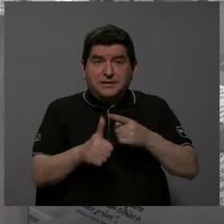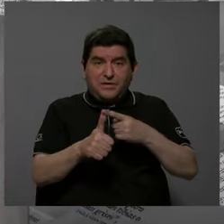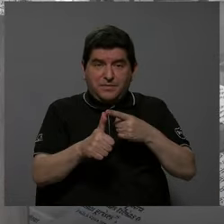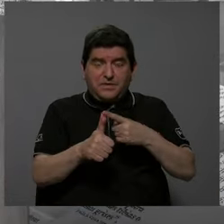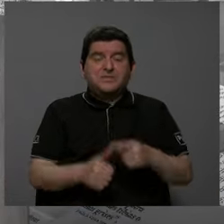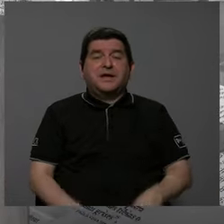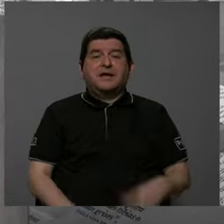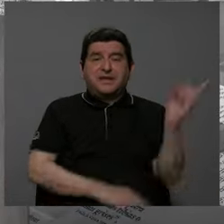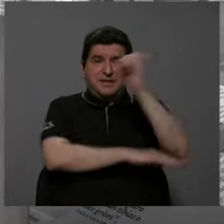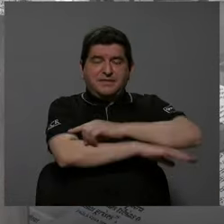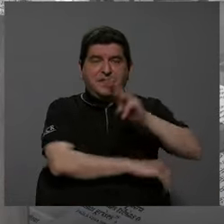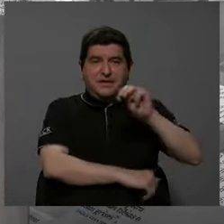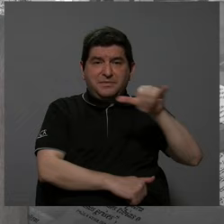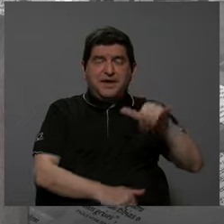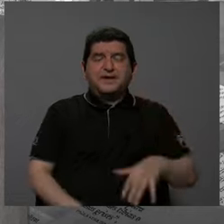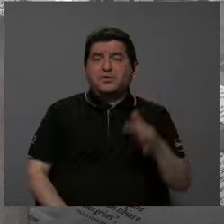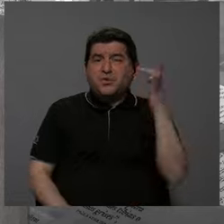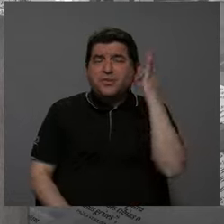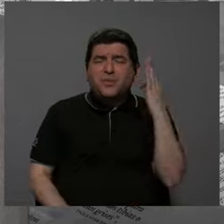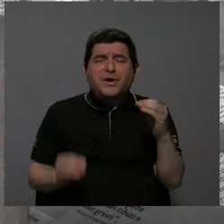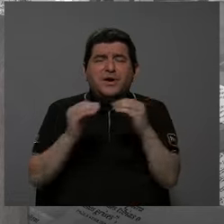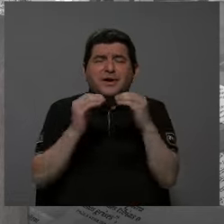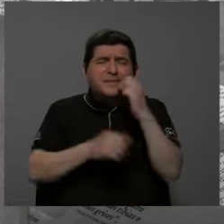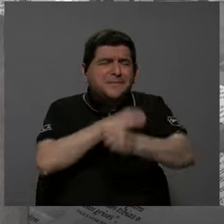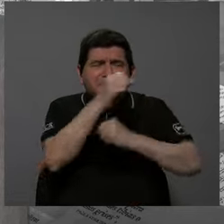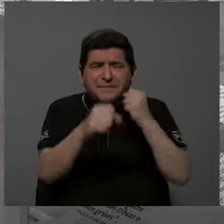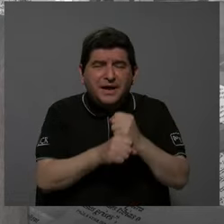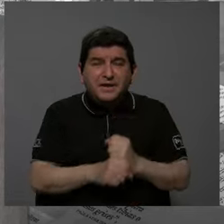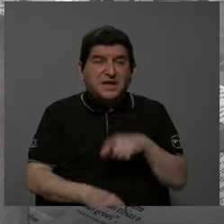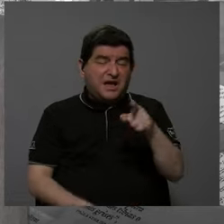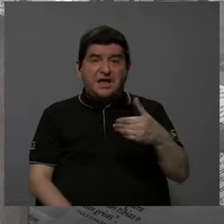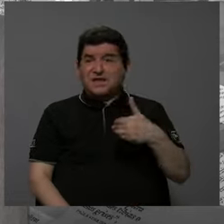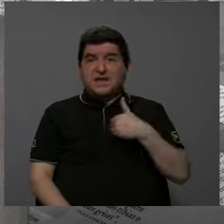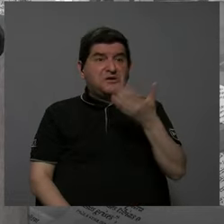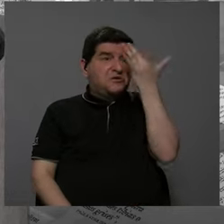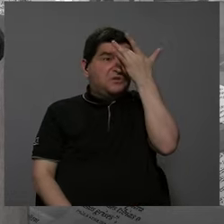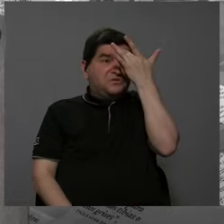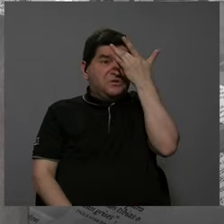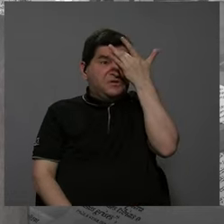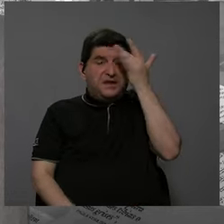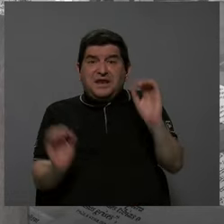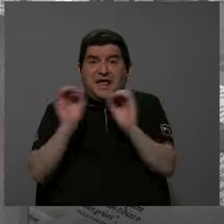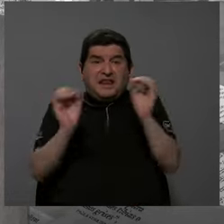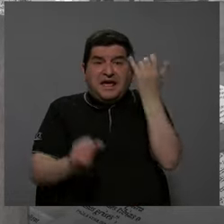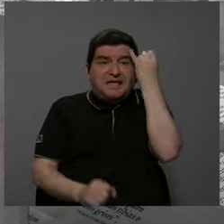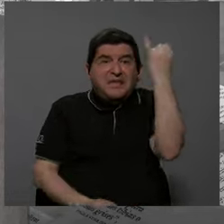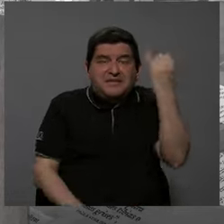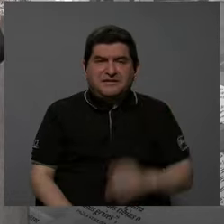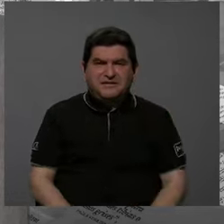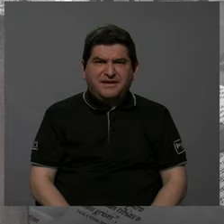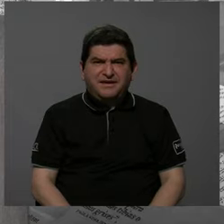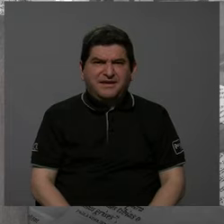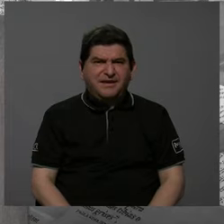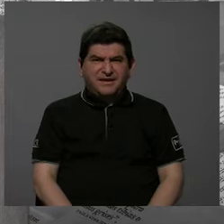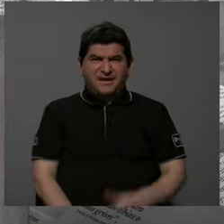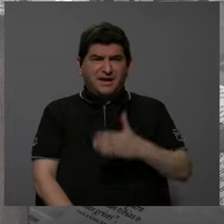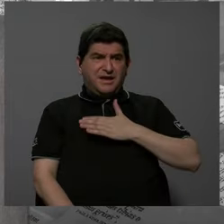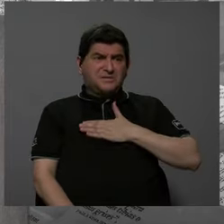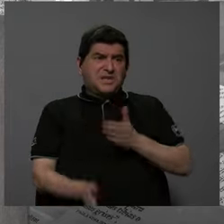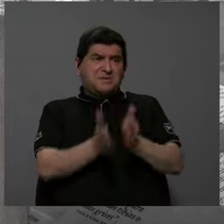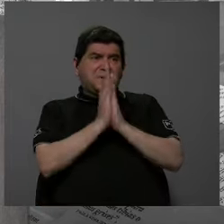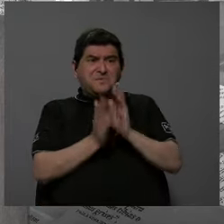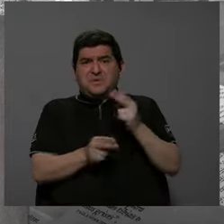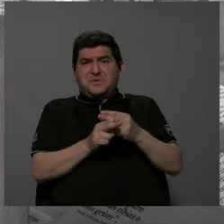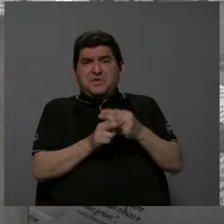el primero de mayo, porque era la señora de más edad. Y doña Deysi no tenía la menor idea de lo que era. Y ella decía, ay, yo no sé, es que a mí me